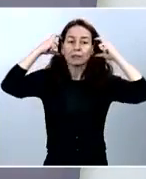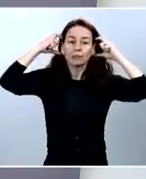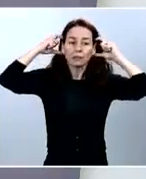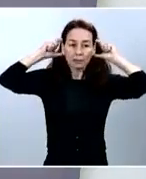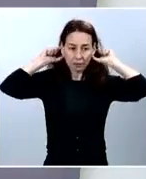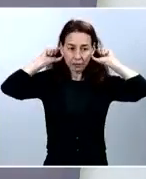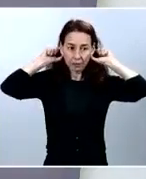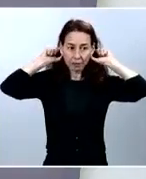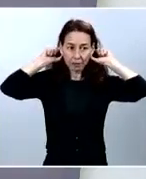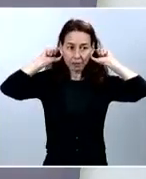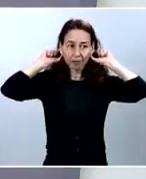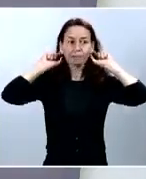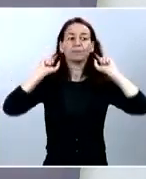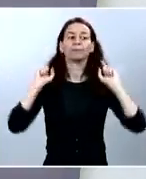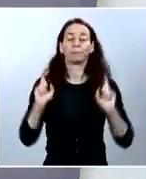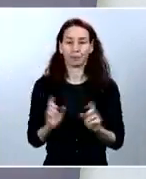Y bien, supuestamente.